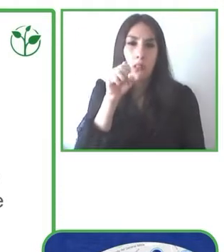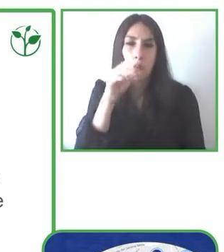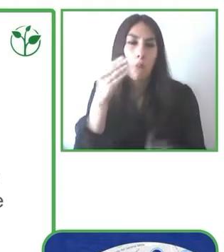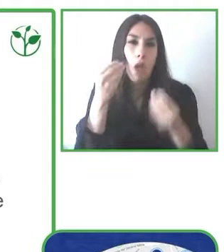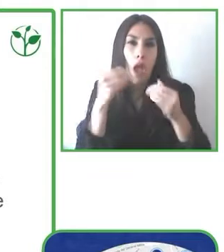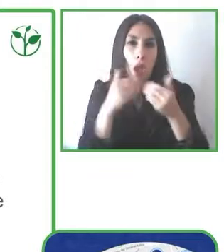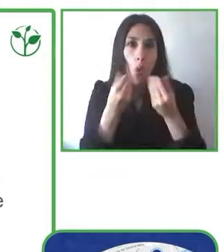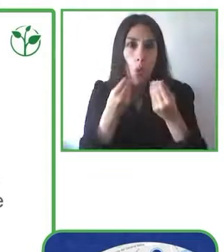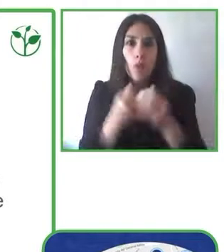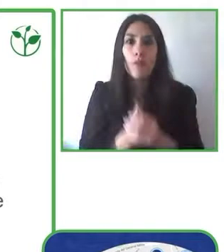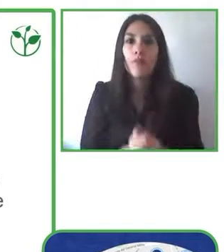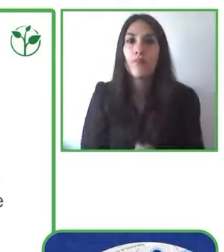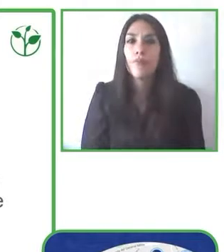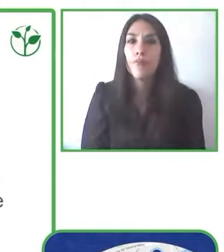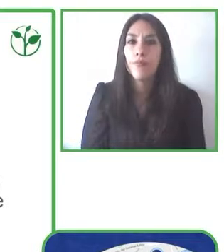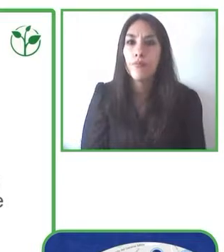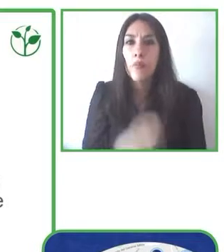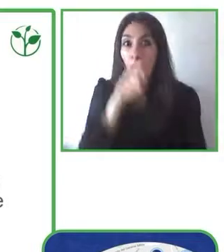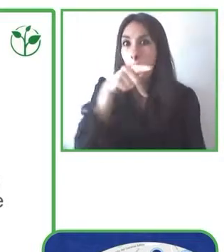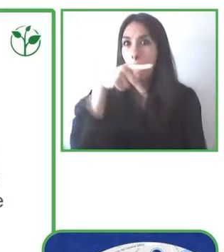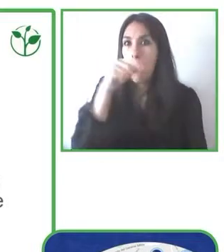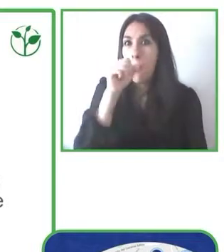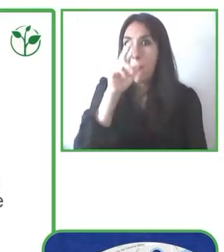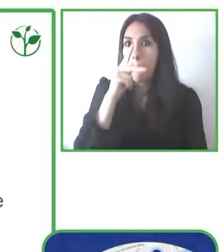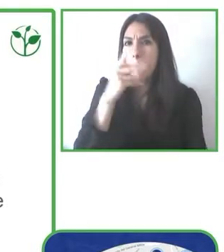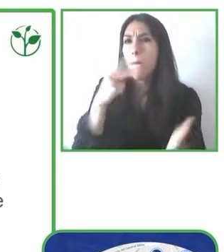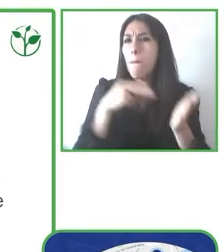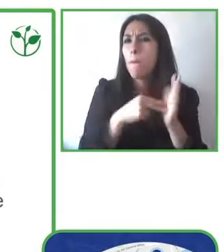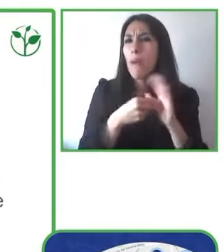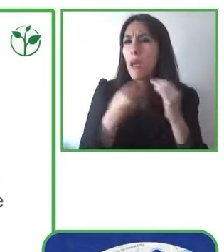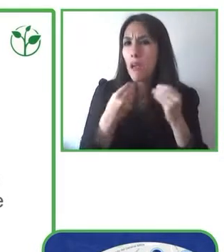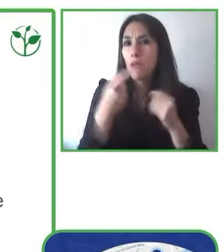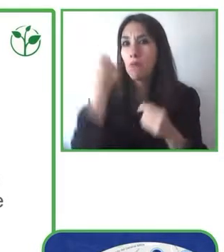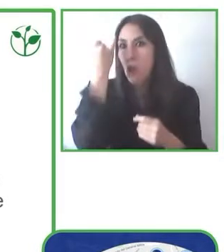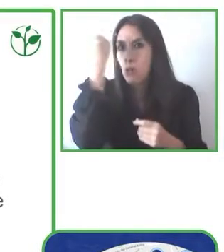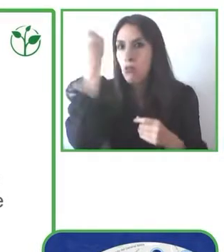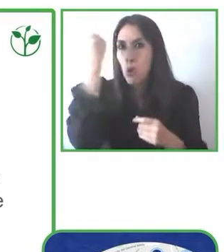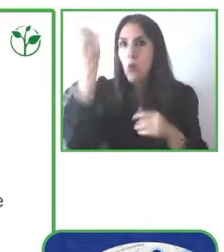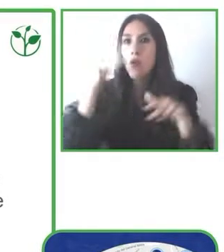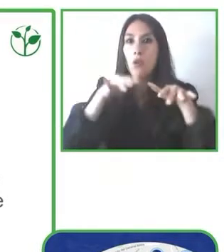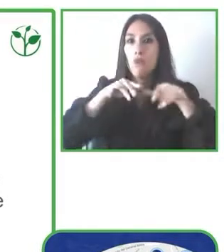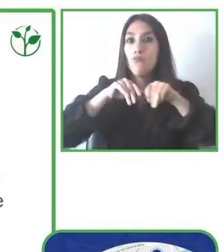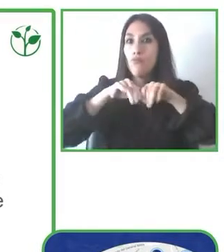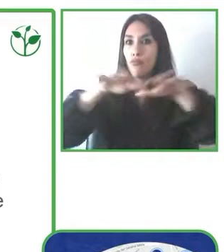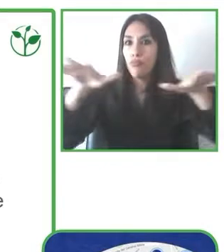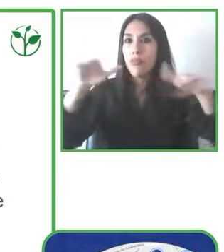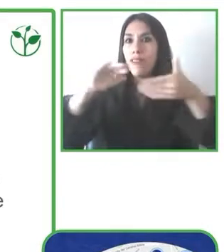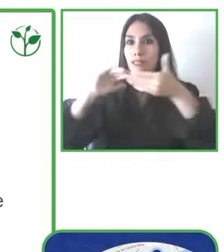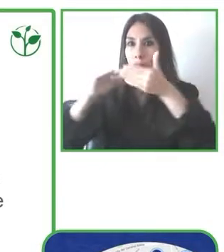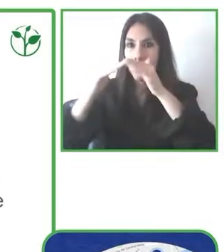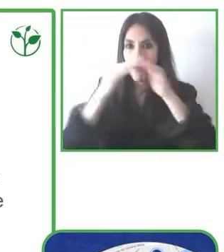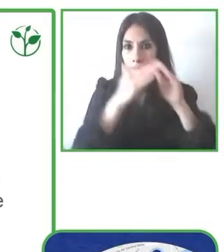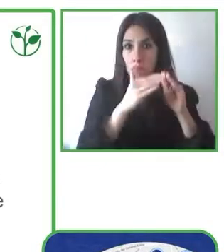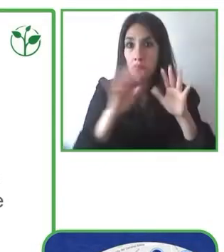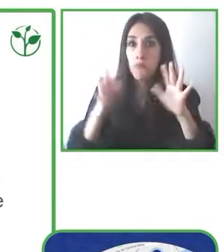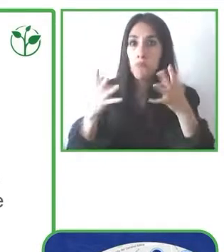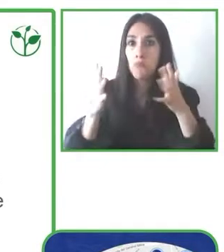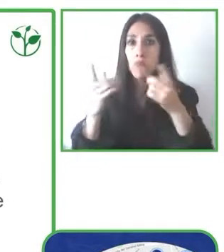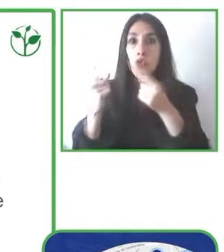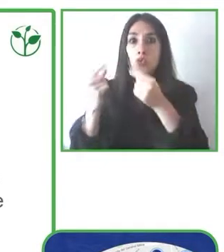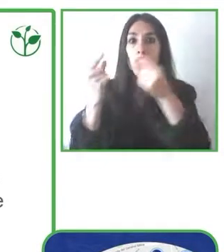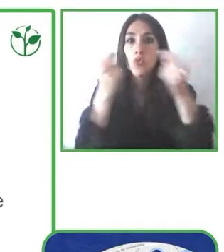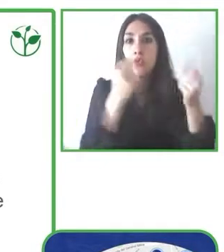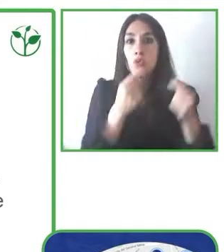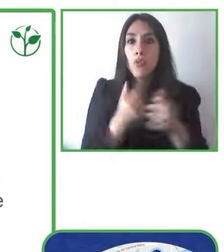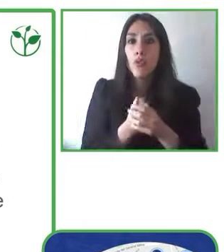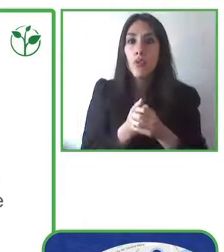iniciativas a nivel local de cada ciudad para intentar solucionar y proporcionar esta información, incluso como datos